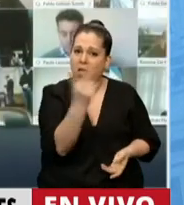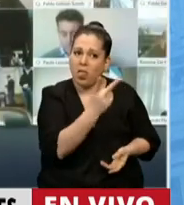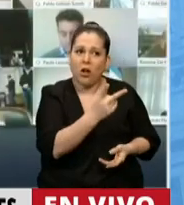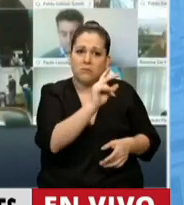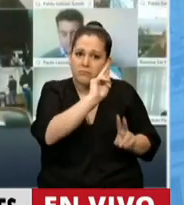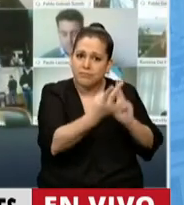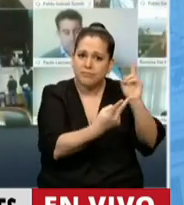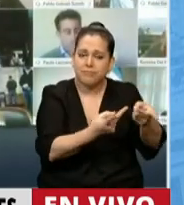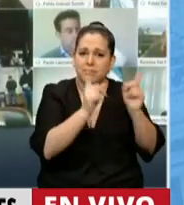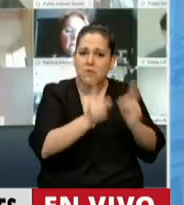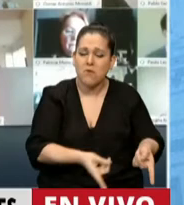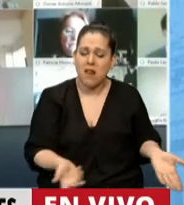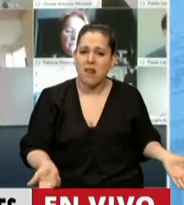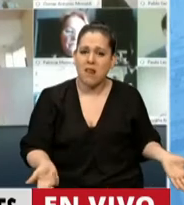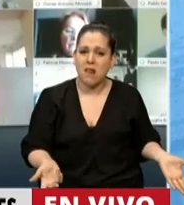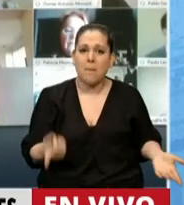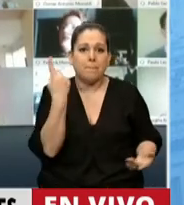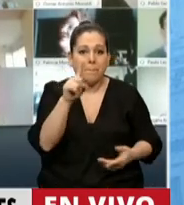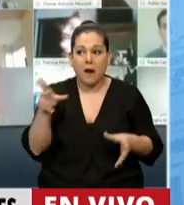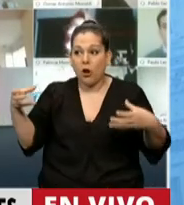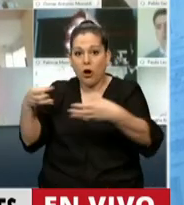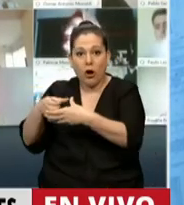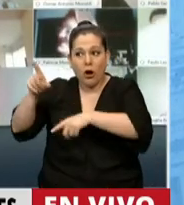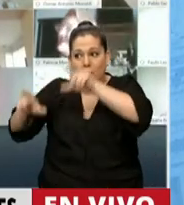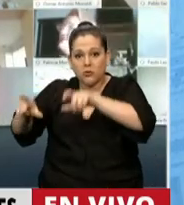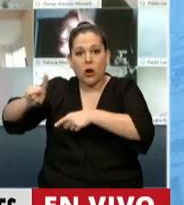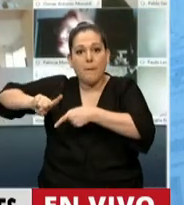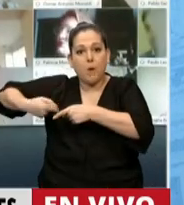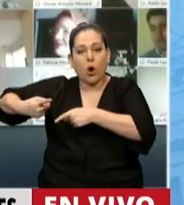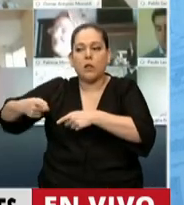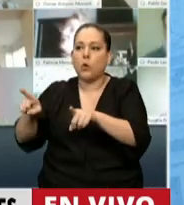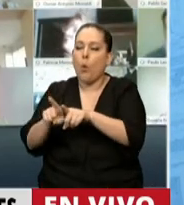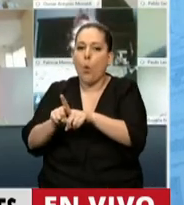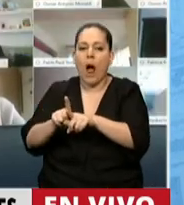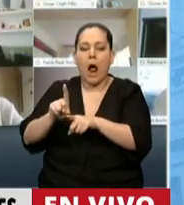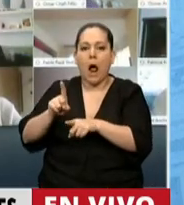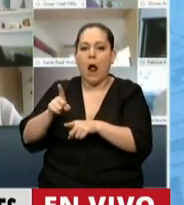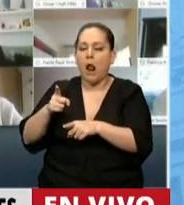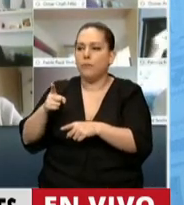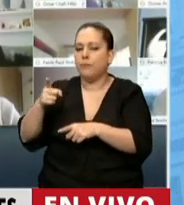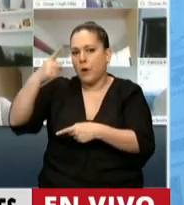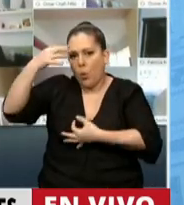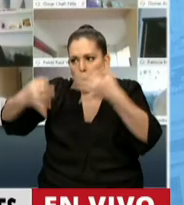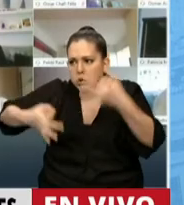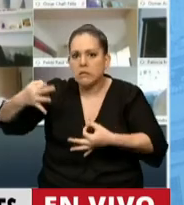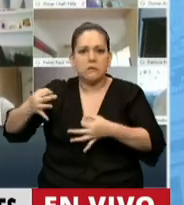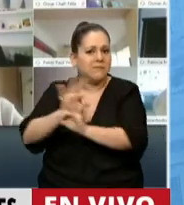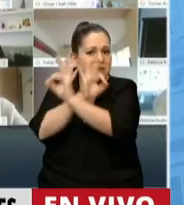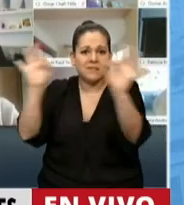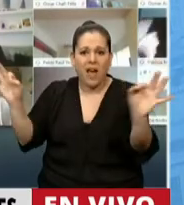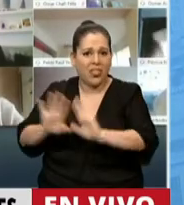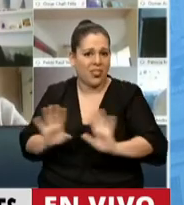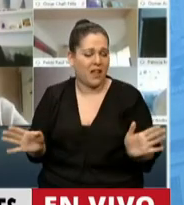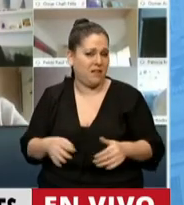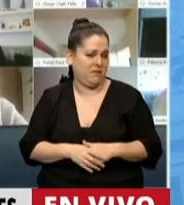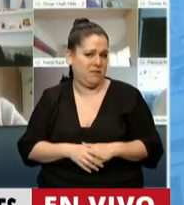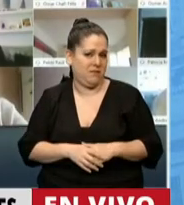responsables políticos está sentado en el banquillo de los acusados. Y como esto es un tema muy grave, porque no es